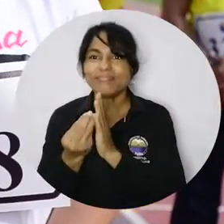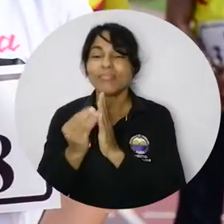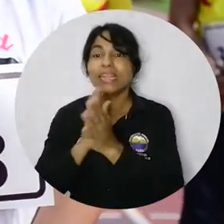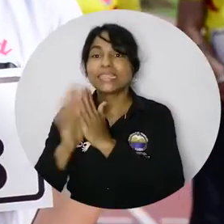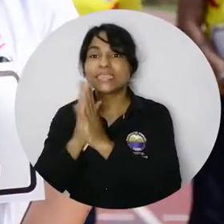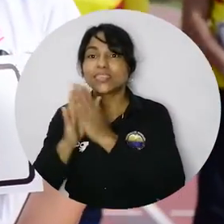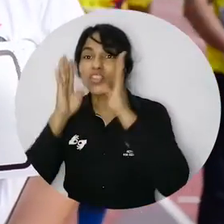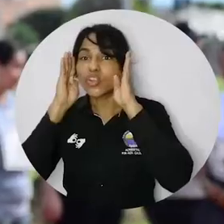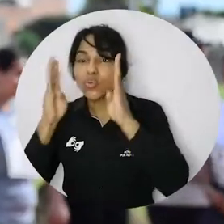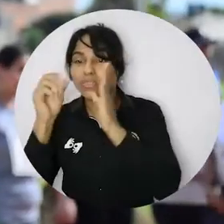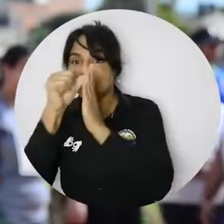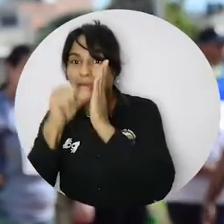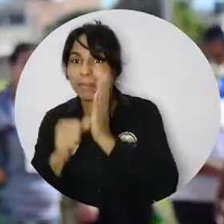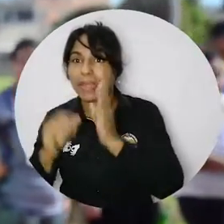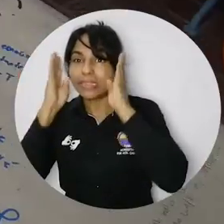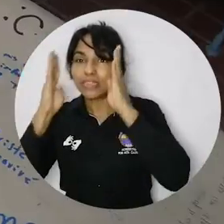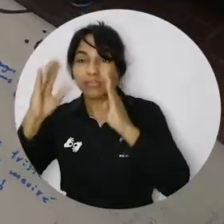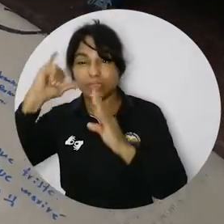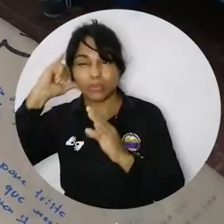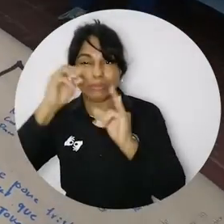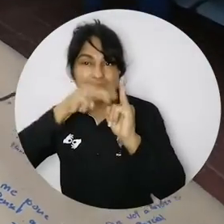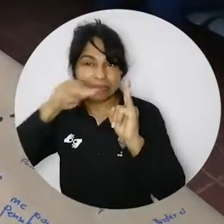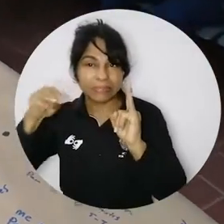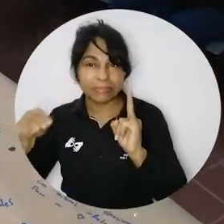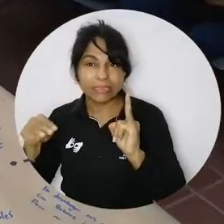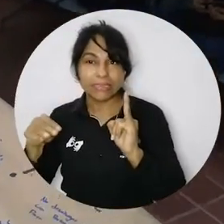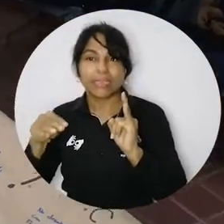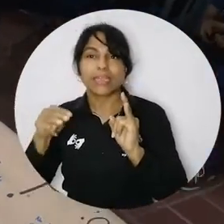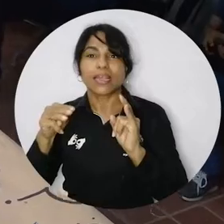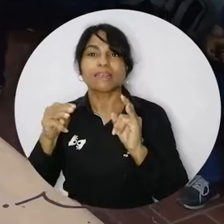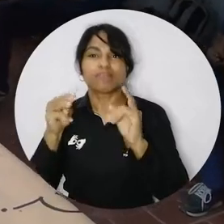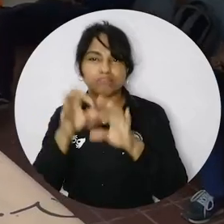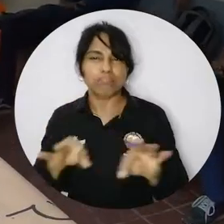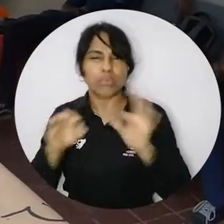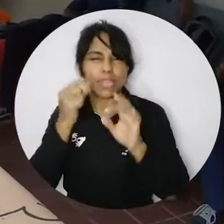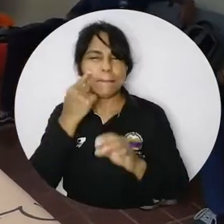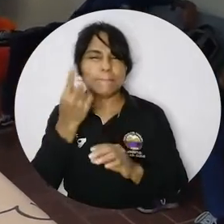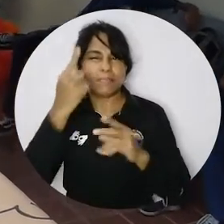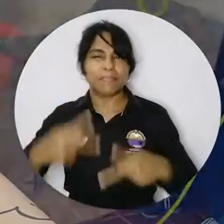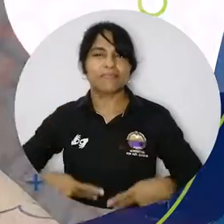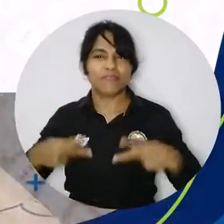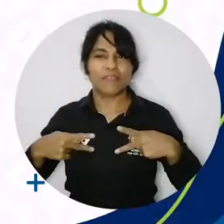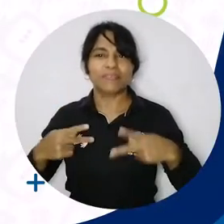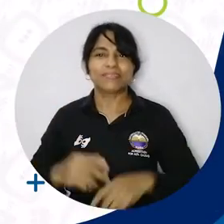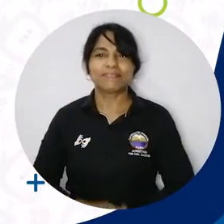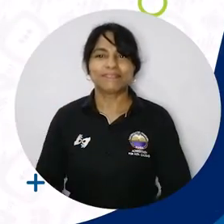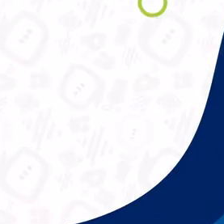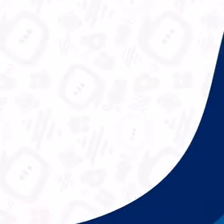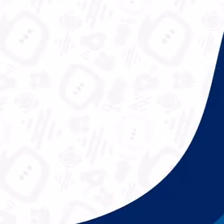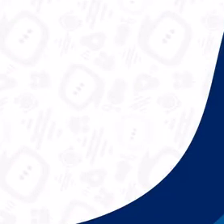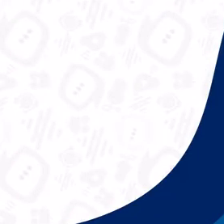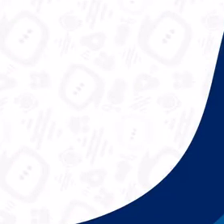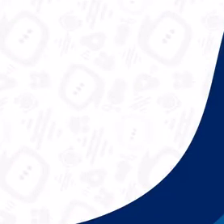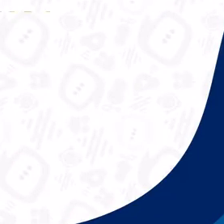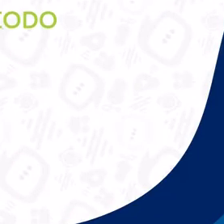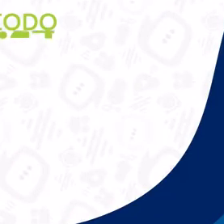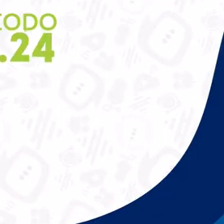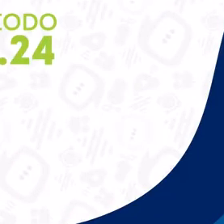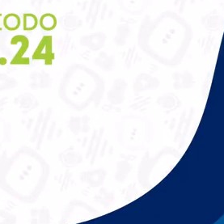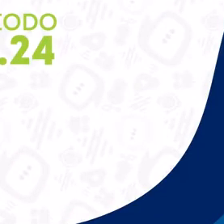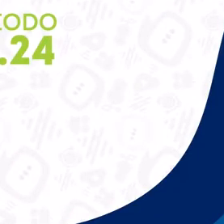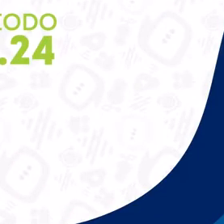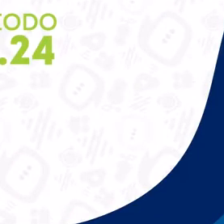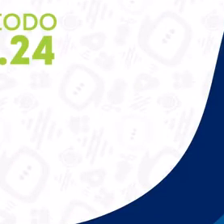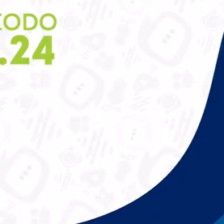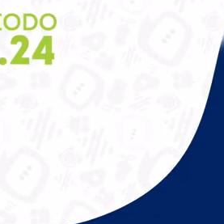Dirección de Bienestar Universitario y el Centro de Escucha y el Programa de Atención Psicológica de Uni Magdalena bajo la consigna de que primero es la vida. Universidad del